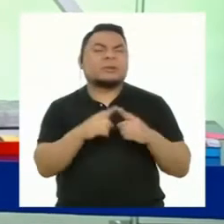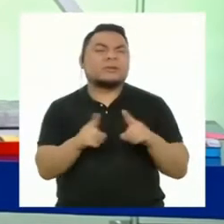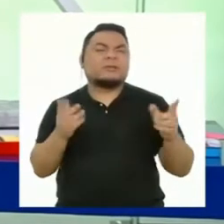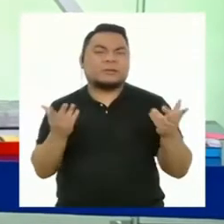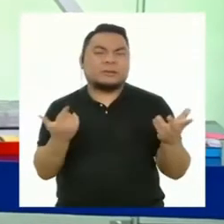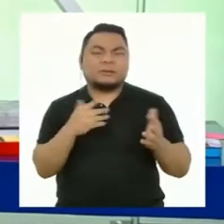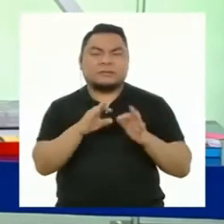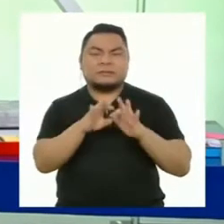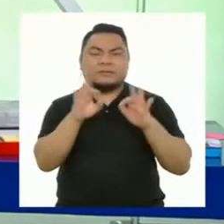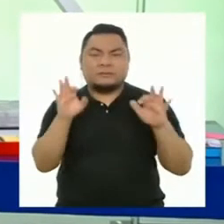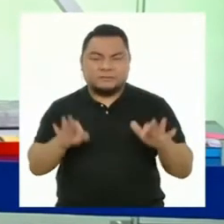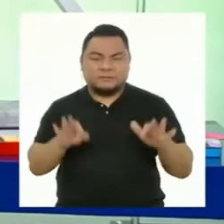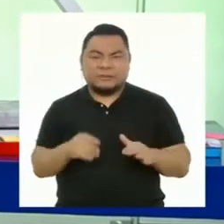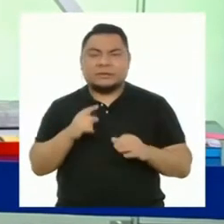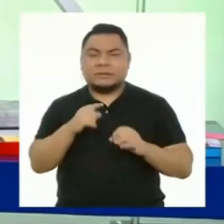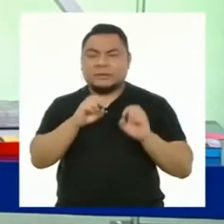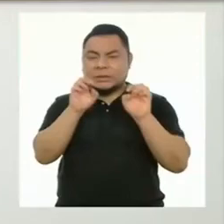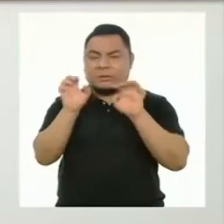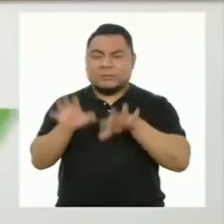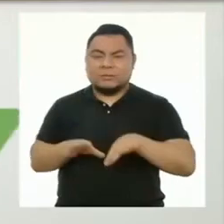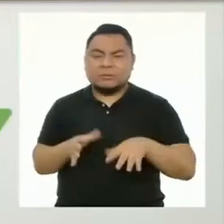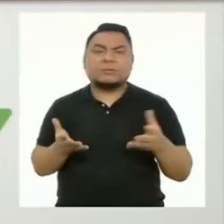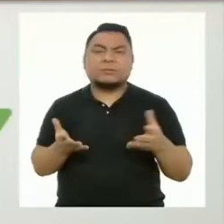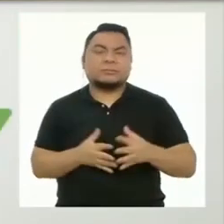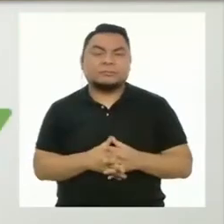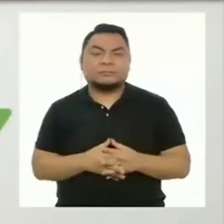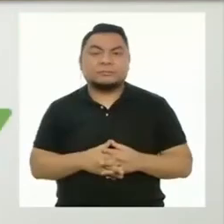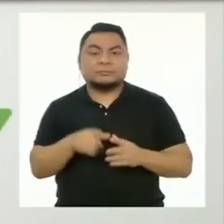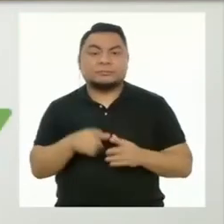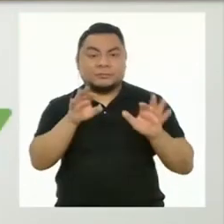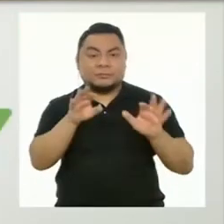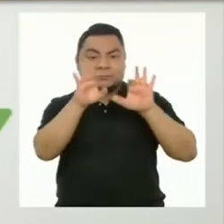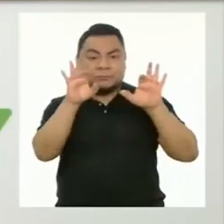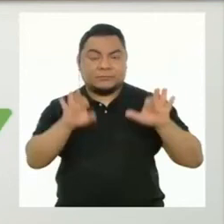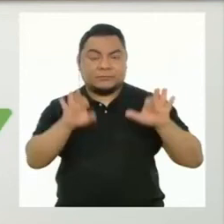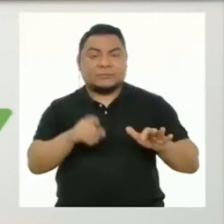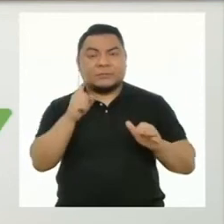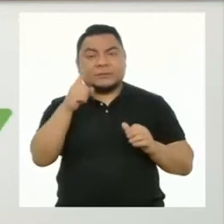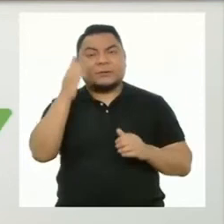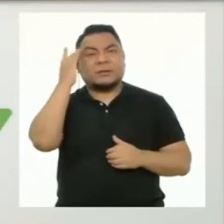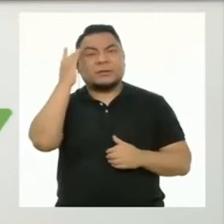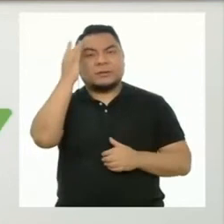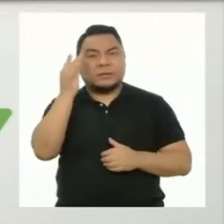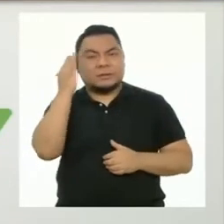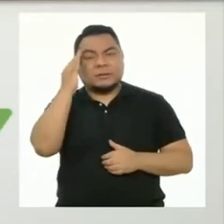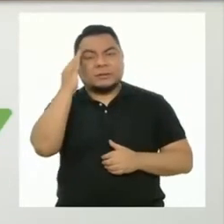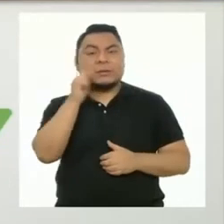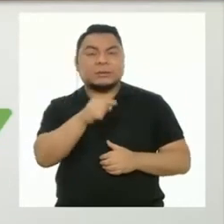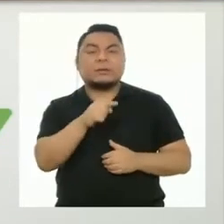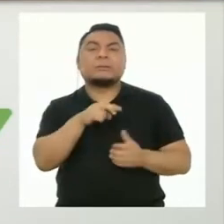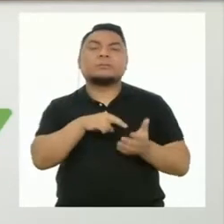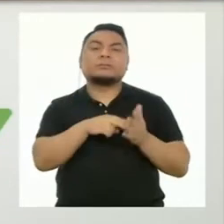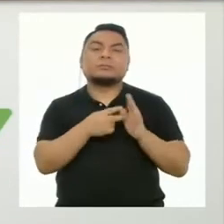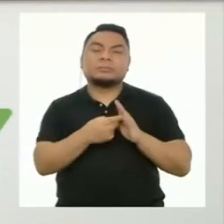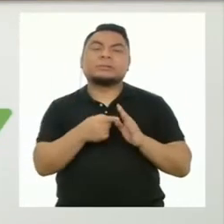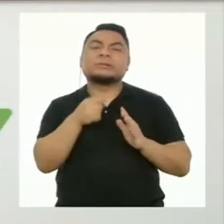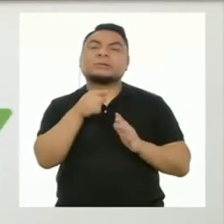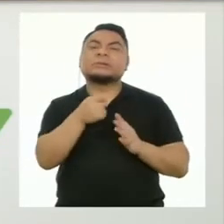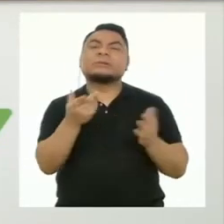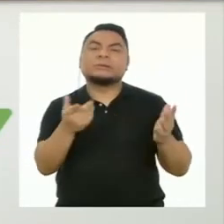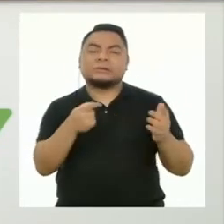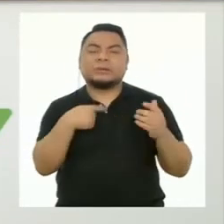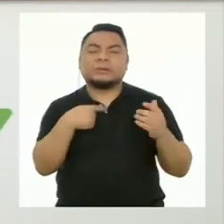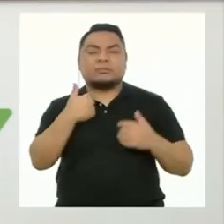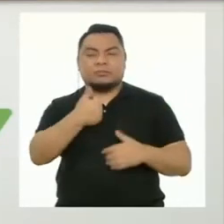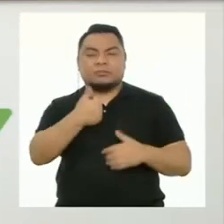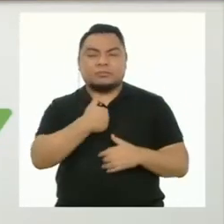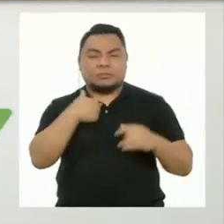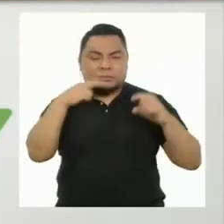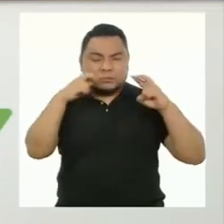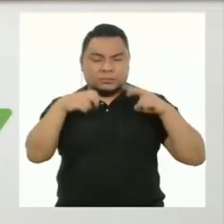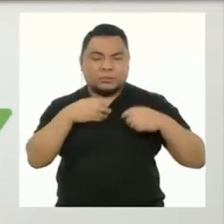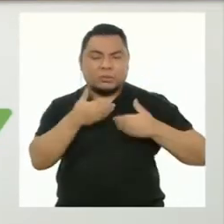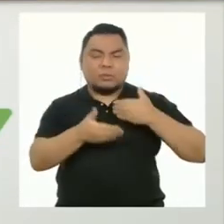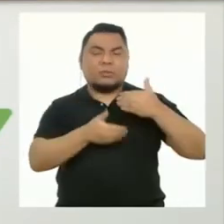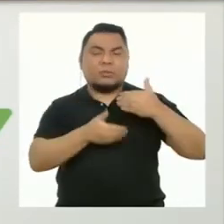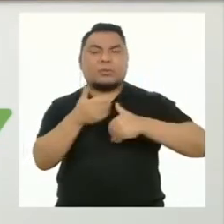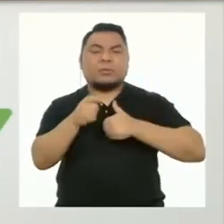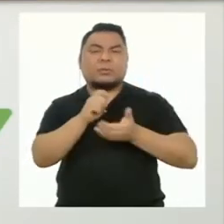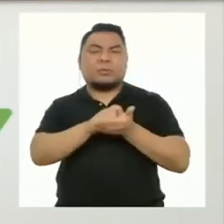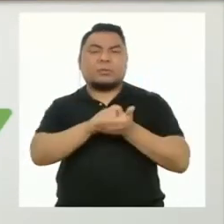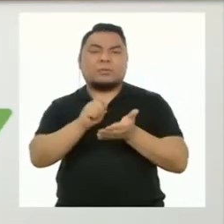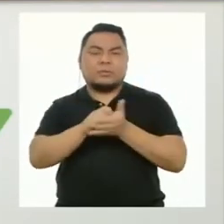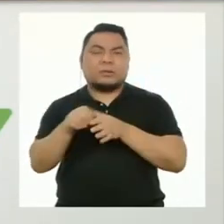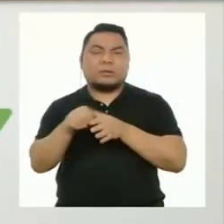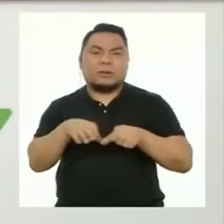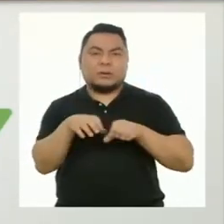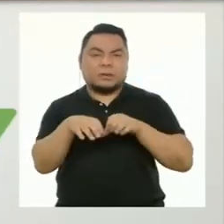se diferencia de la ficha de evaluación? La ficha de reflexión te permite reconocer los procesos que realizaste